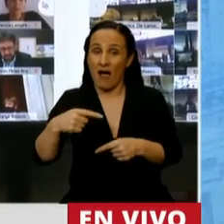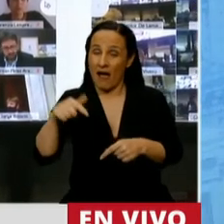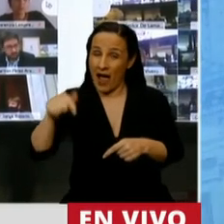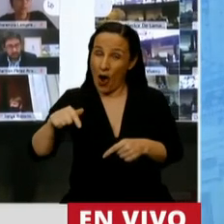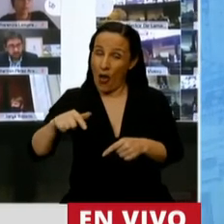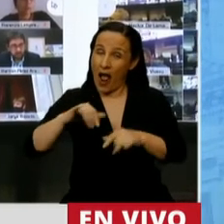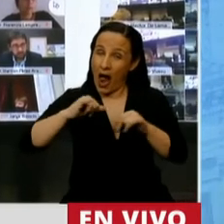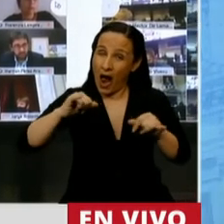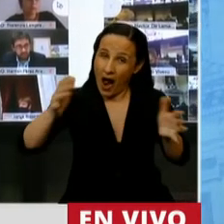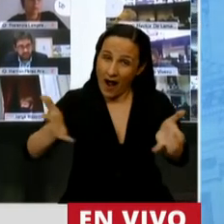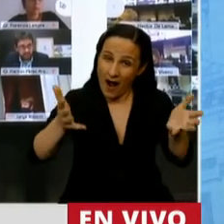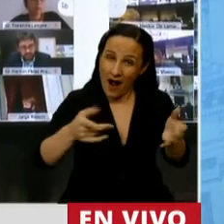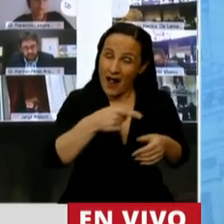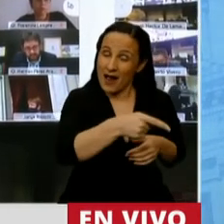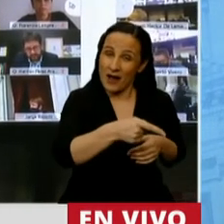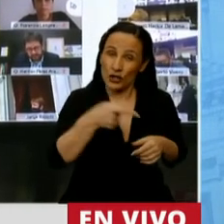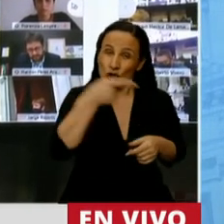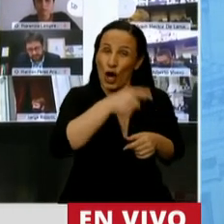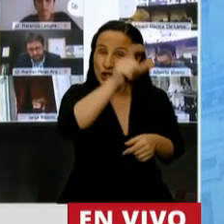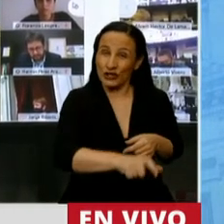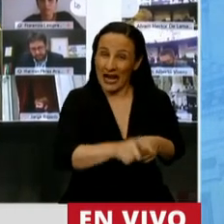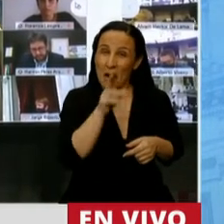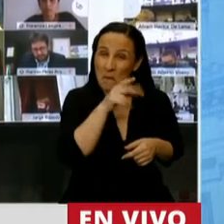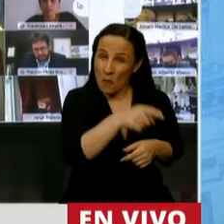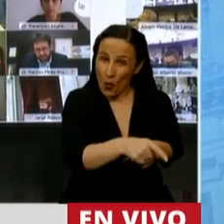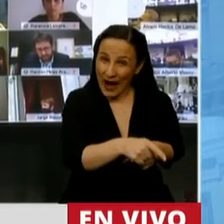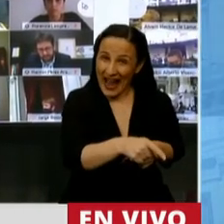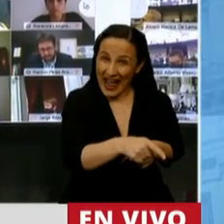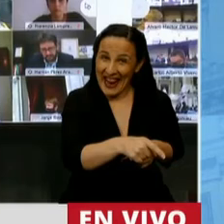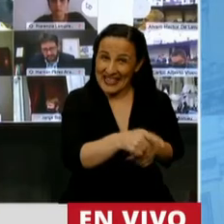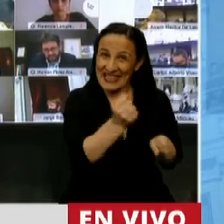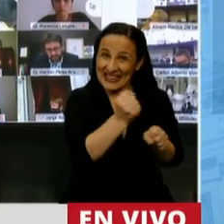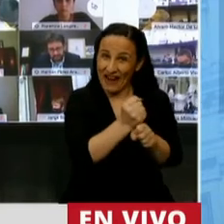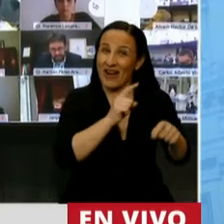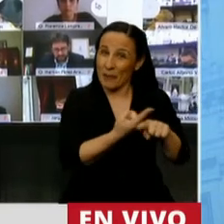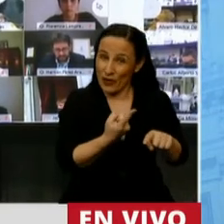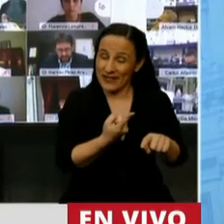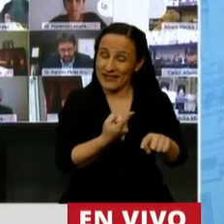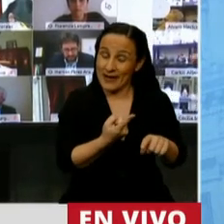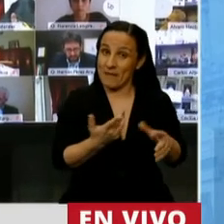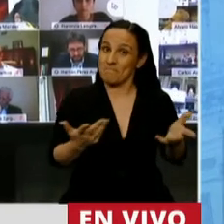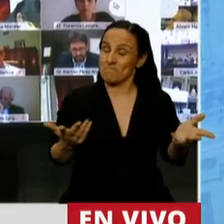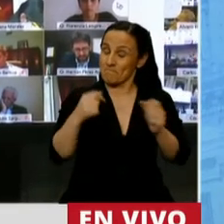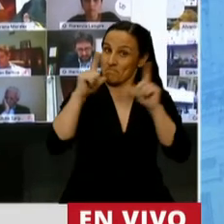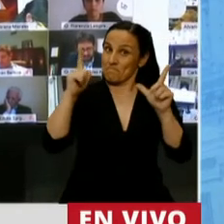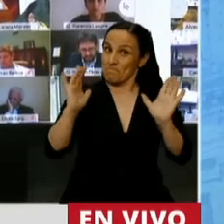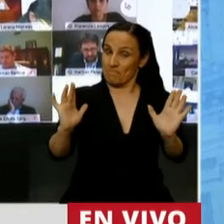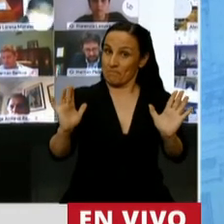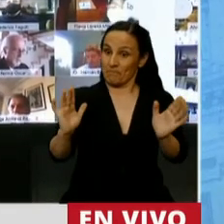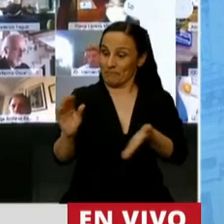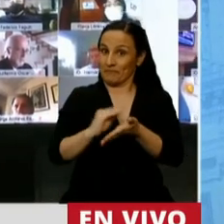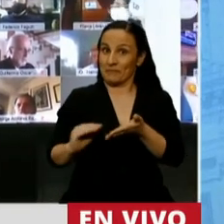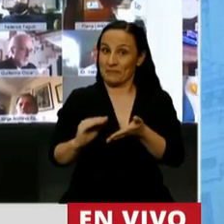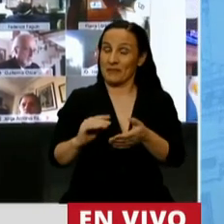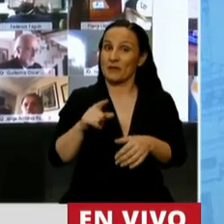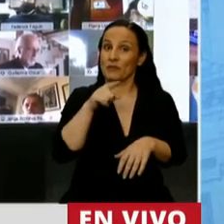el linchamiento político de otras mujeres que hacemos política. La diputada, la legisladora